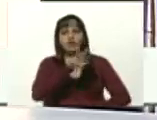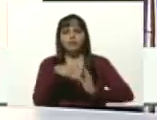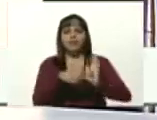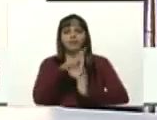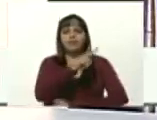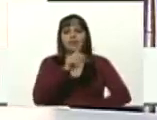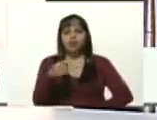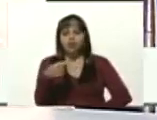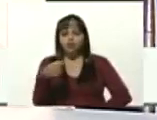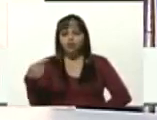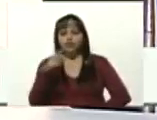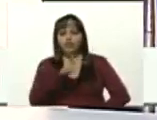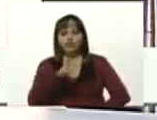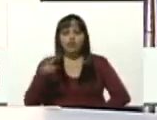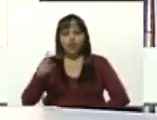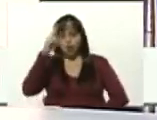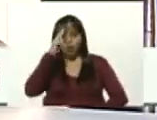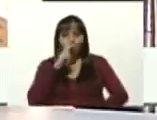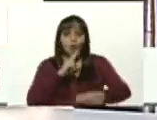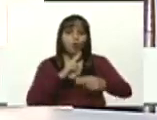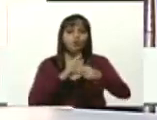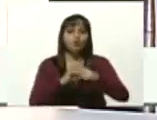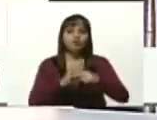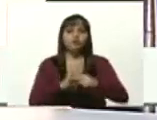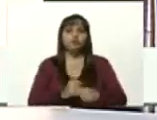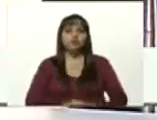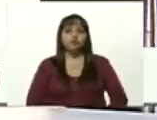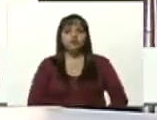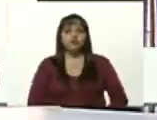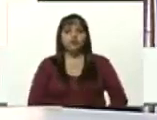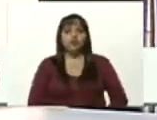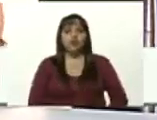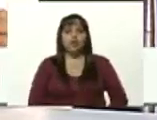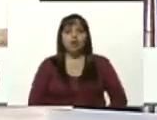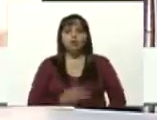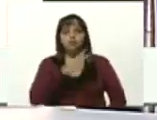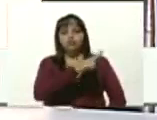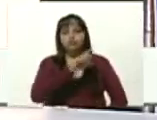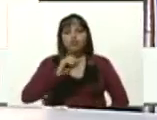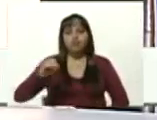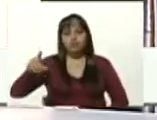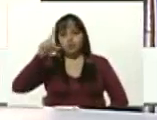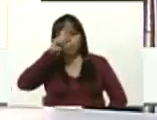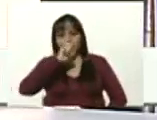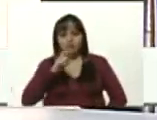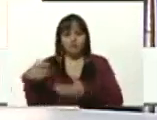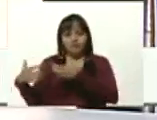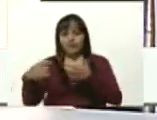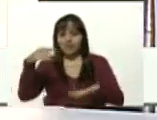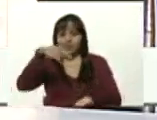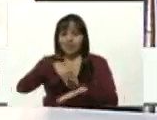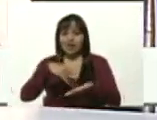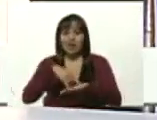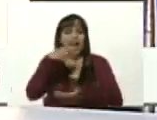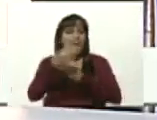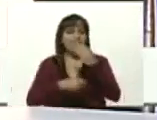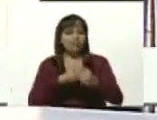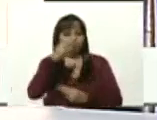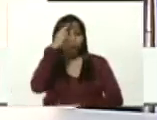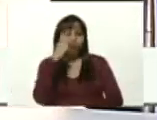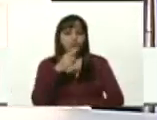en honor a lo que es el bicentenario hoy rendimos tributo